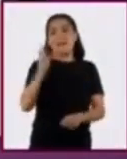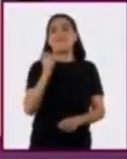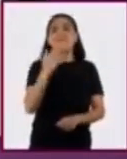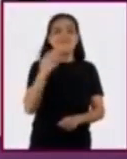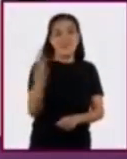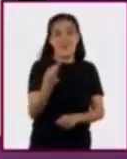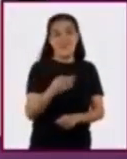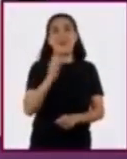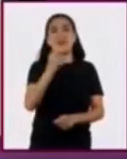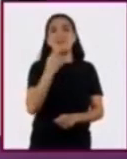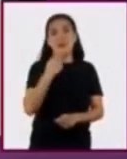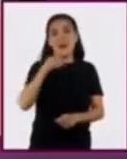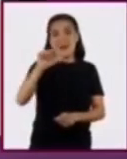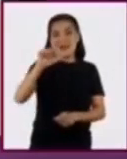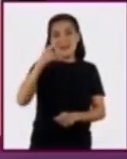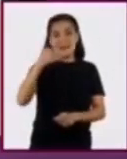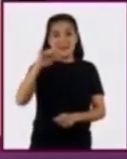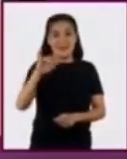alegría.